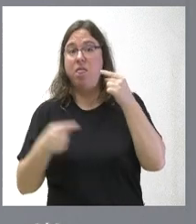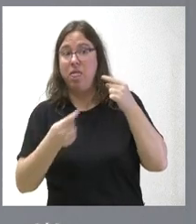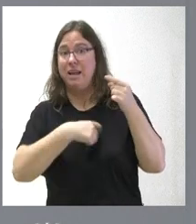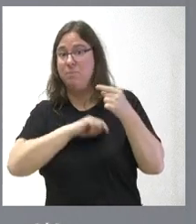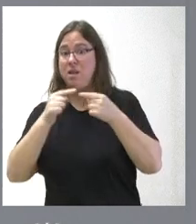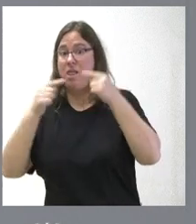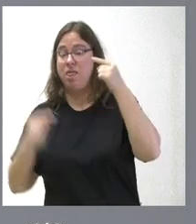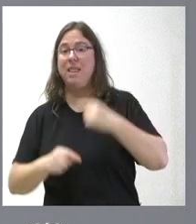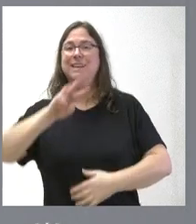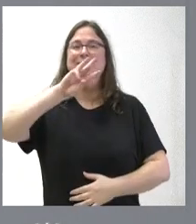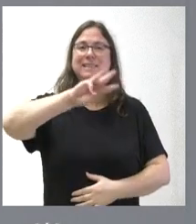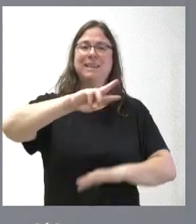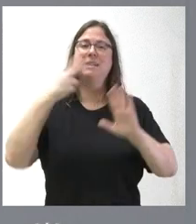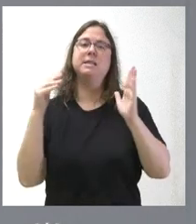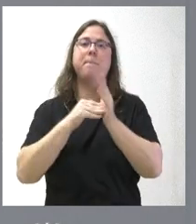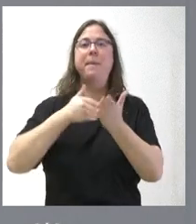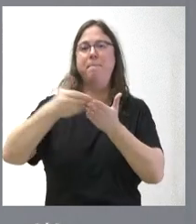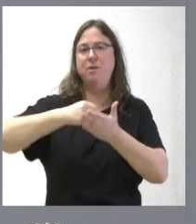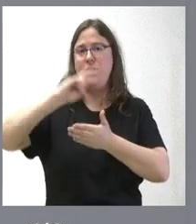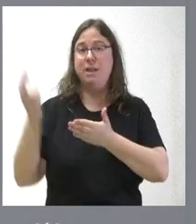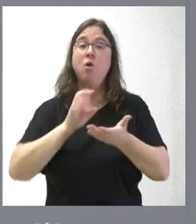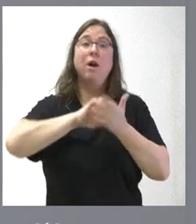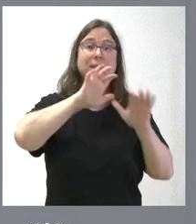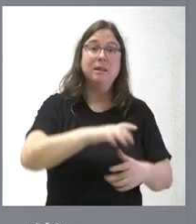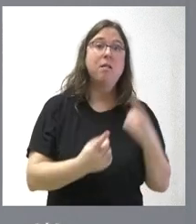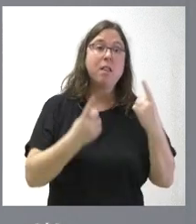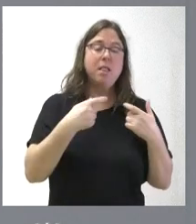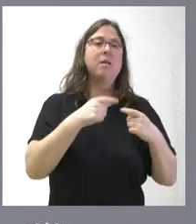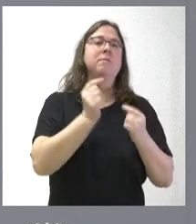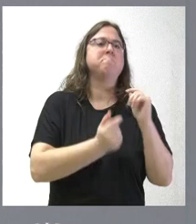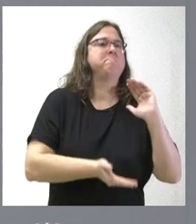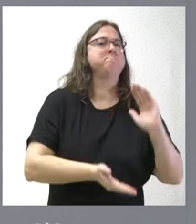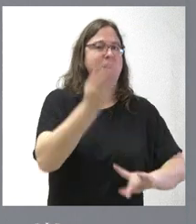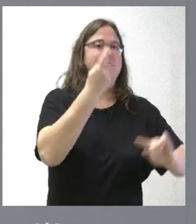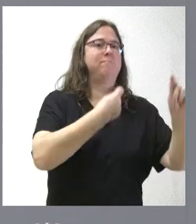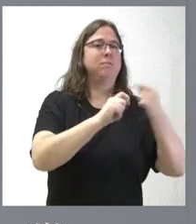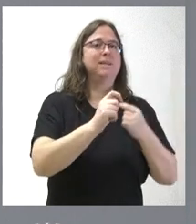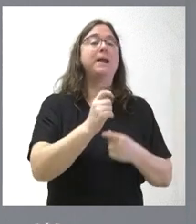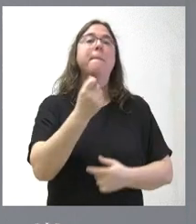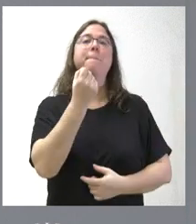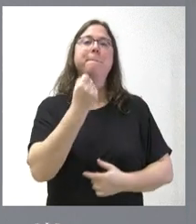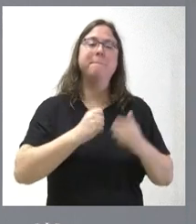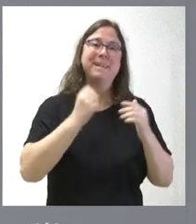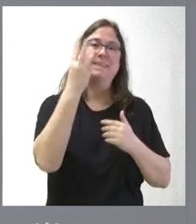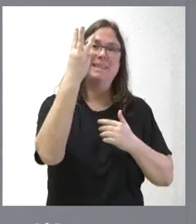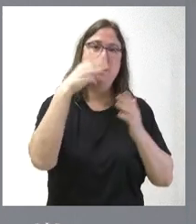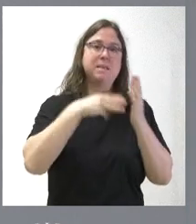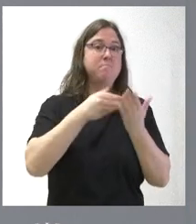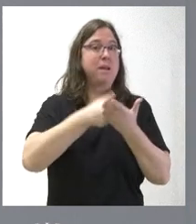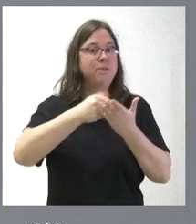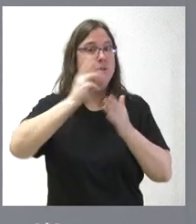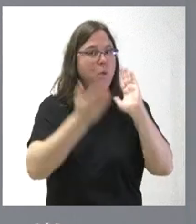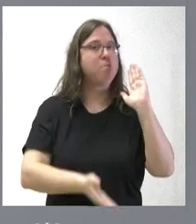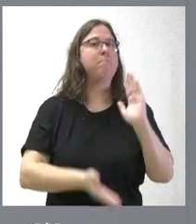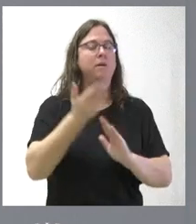de 37.000 millones de euros, Castilla no está entre las pocas comunidades autónomas con superávit comercial, en este caso, de más de 3.000 millones de euros. Contrasta